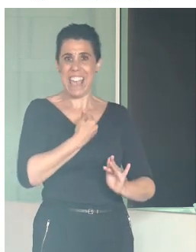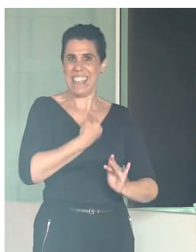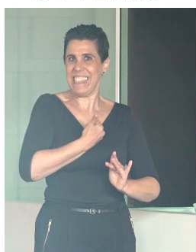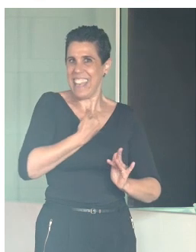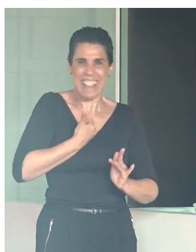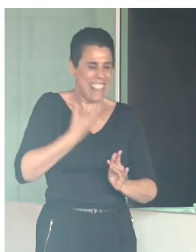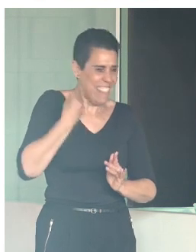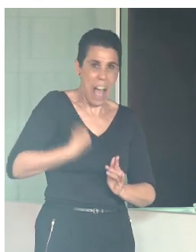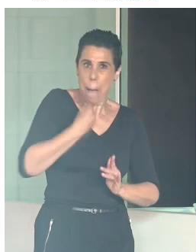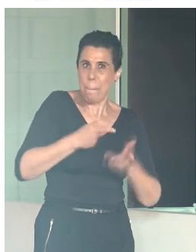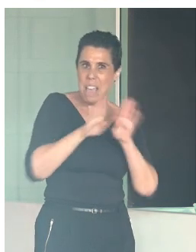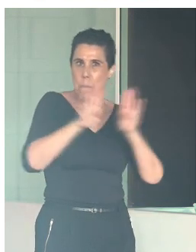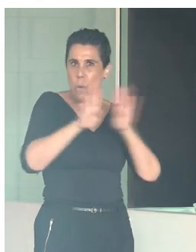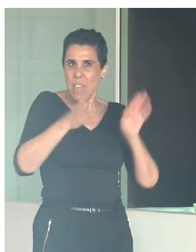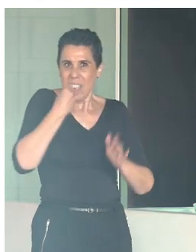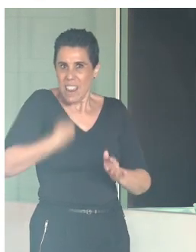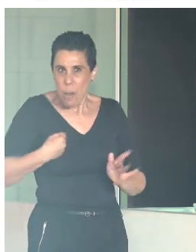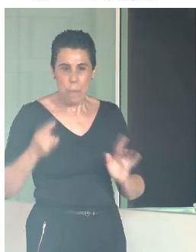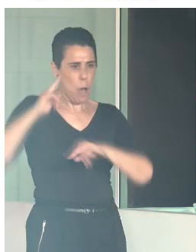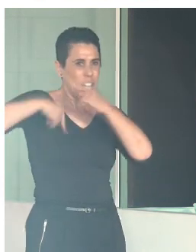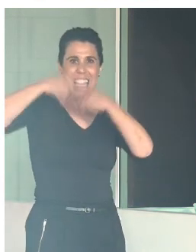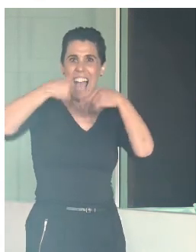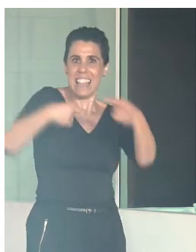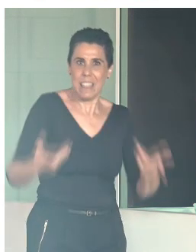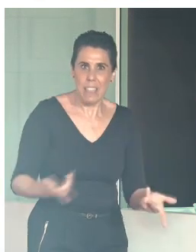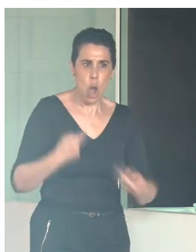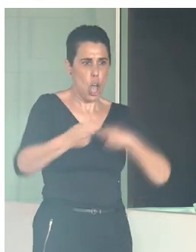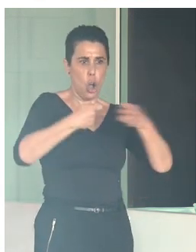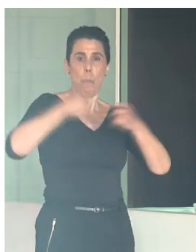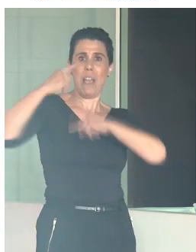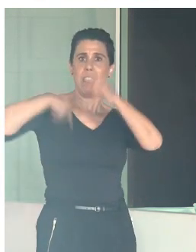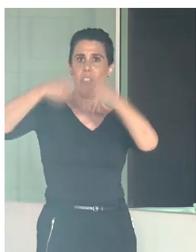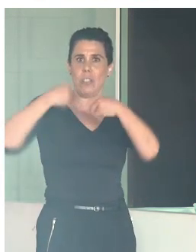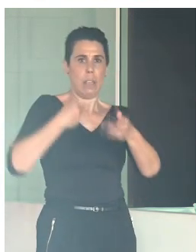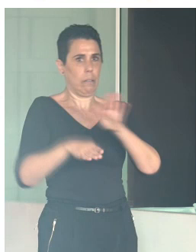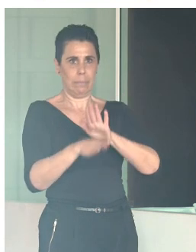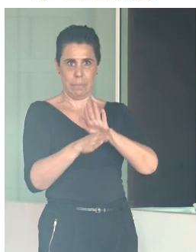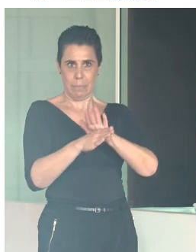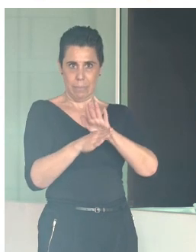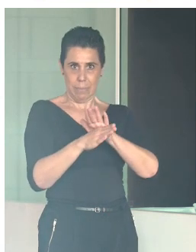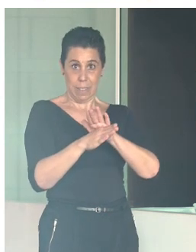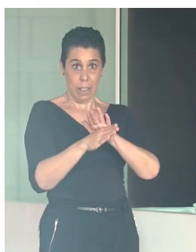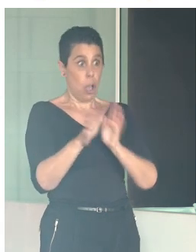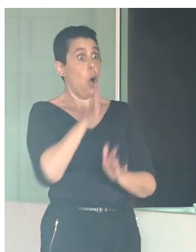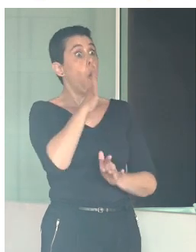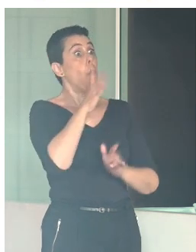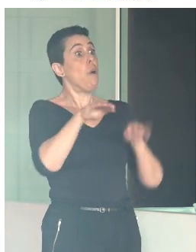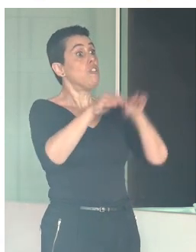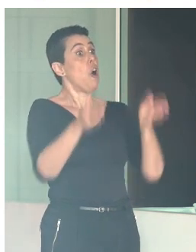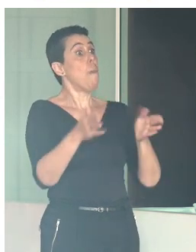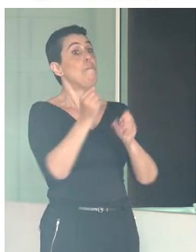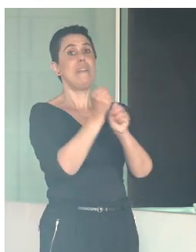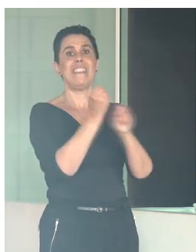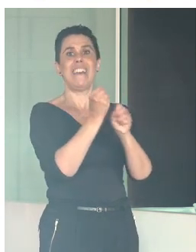comercios tradicionales y de las tradiciones que se desarrollan en ese espacio de Córdoba. Tenemos por eso una mesa de trabajo donde están